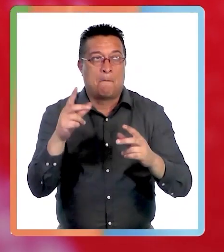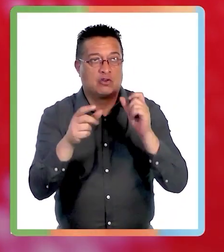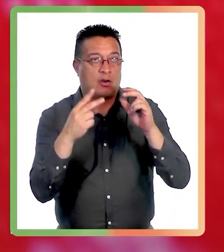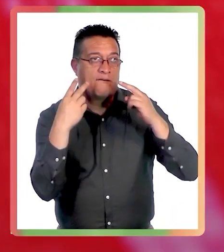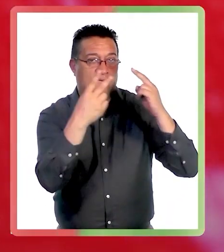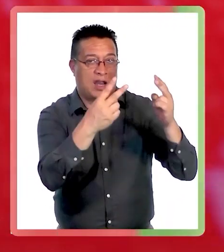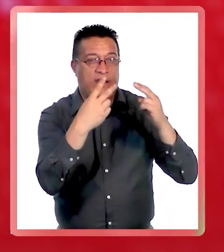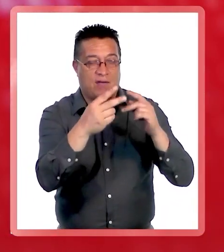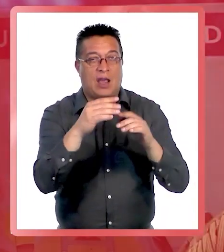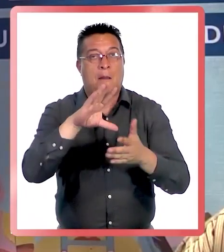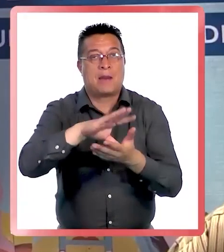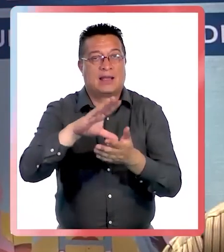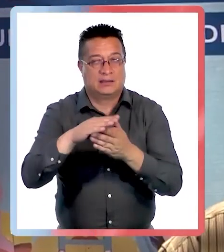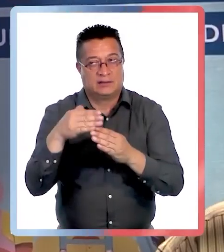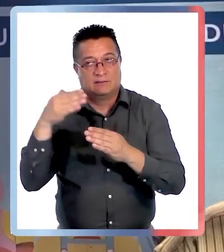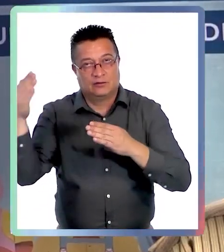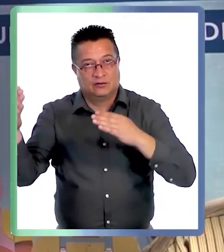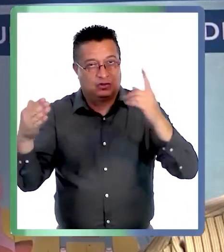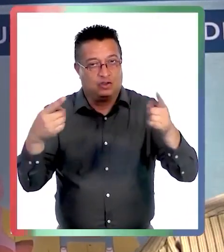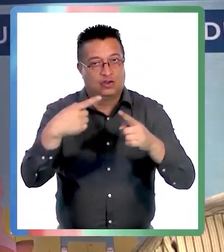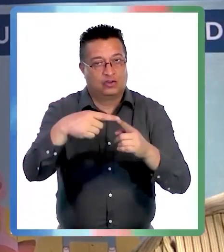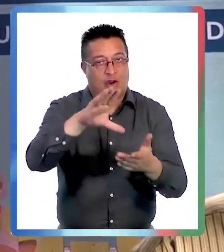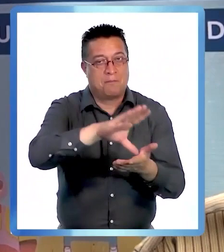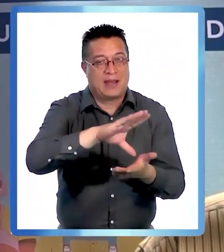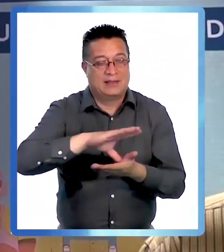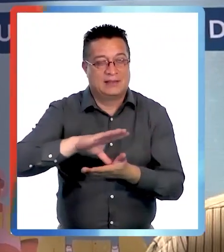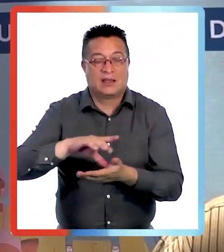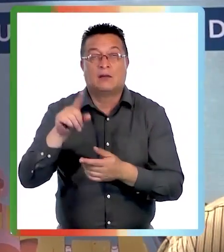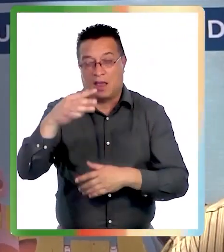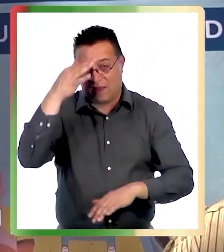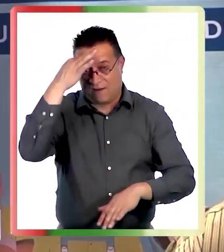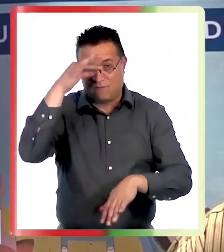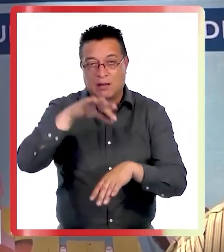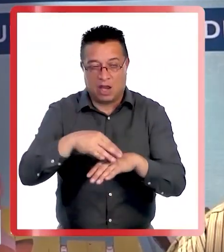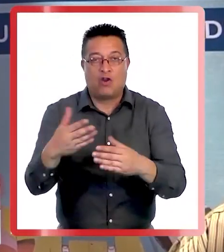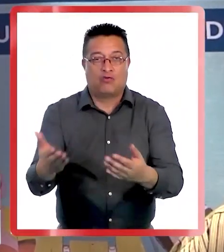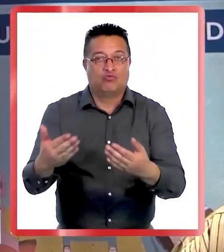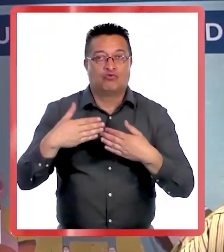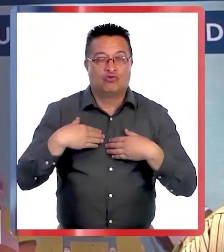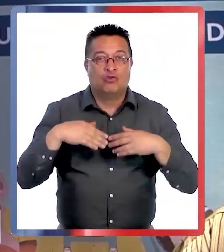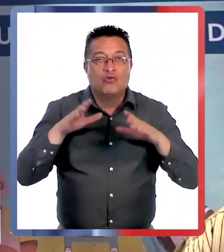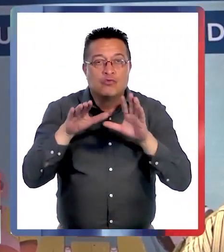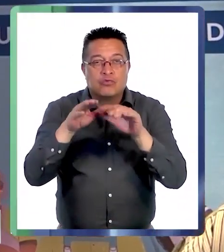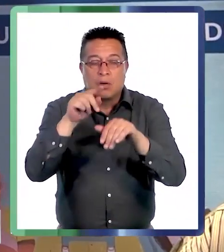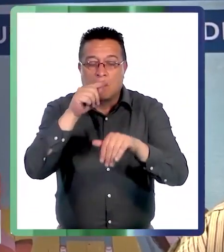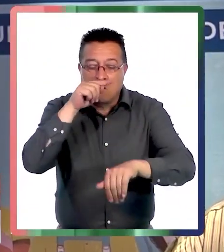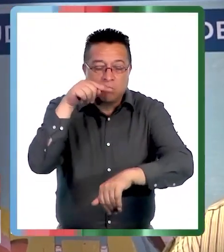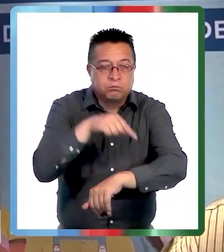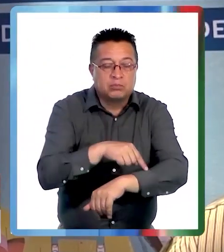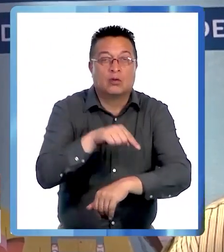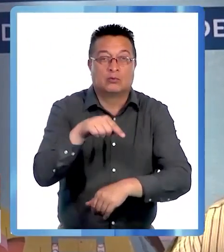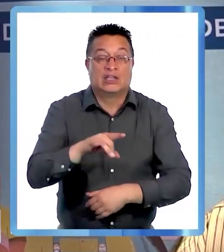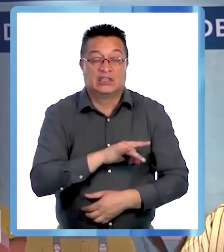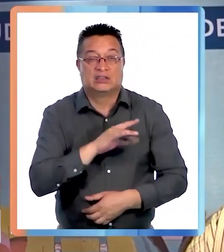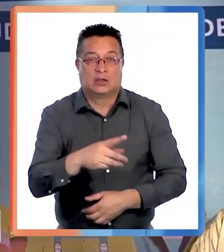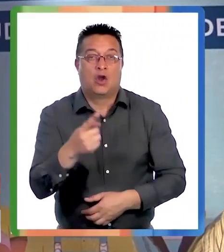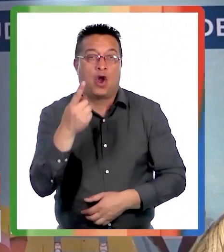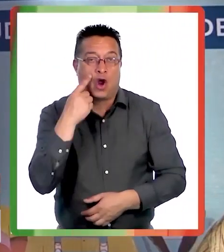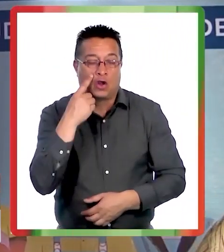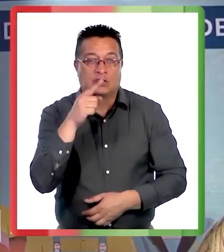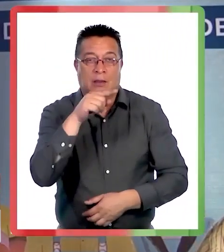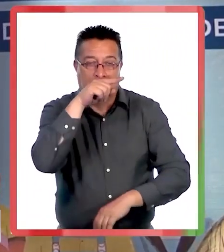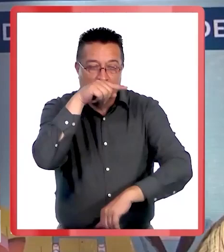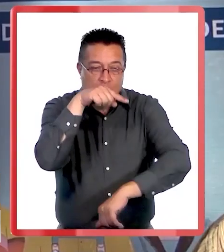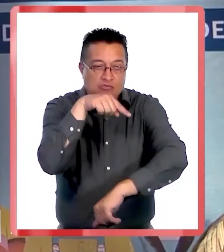sobre todo a países vecinos, donde hay enfermedades que son transmitidas por mosquitos, que nosotros aquí en Chile los conocemos como